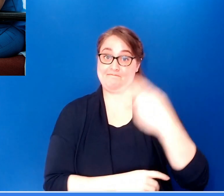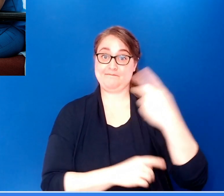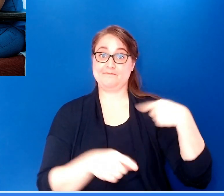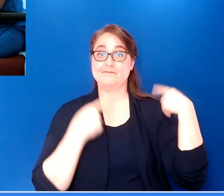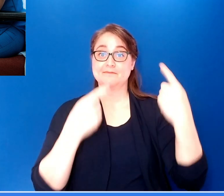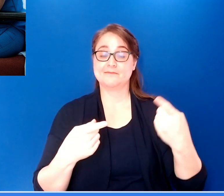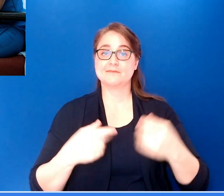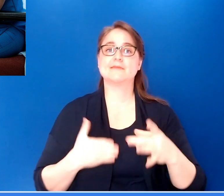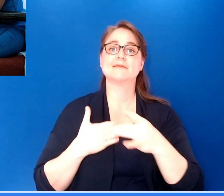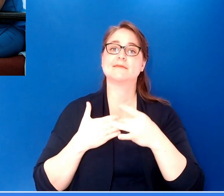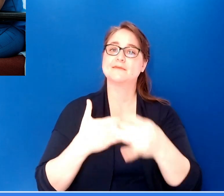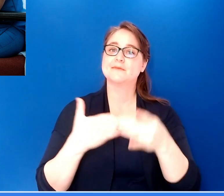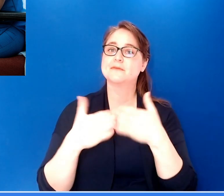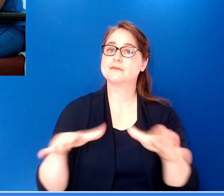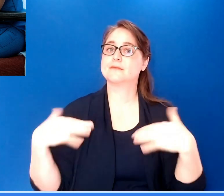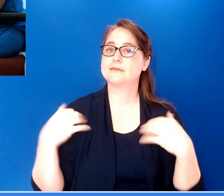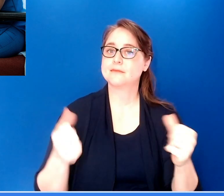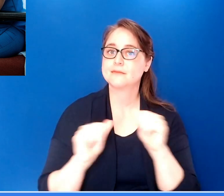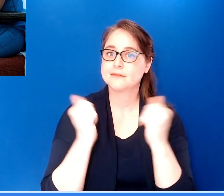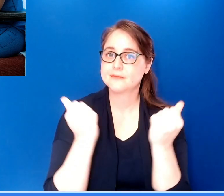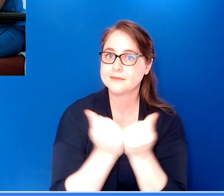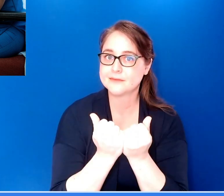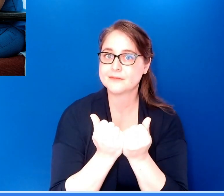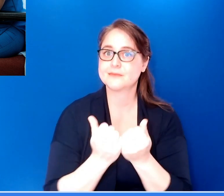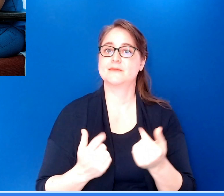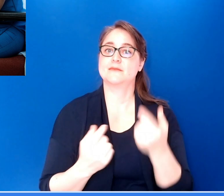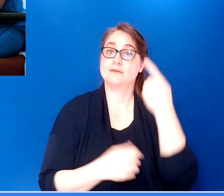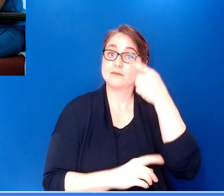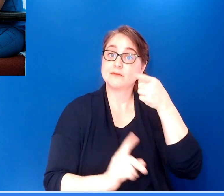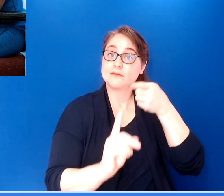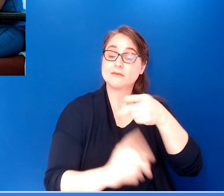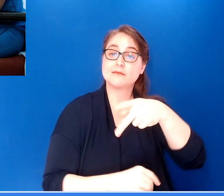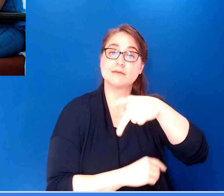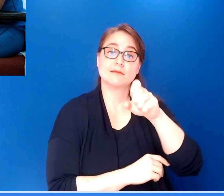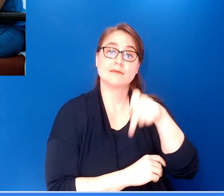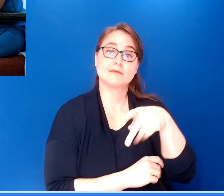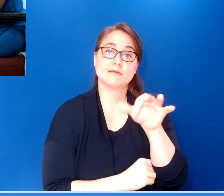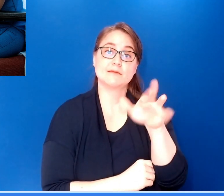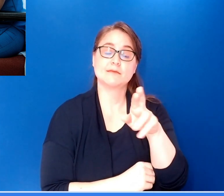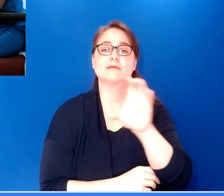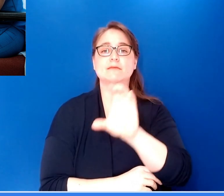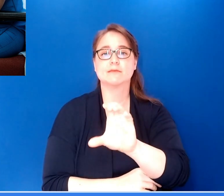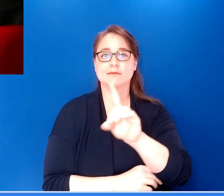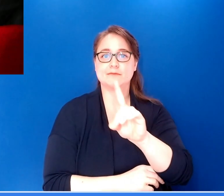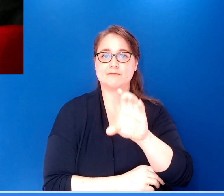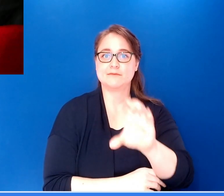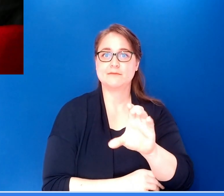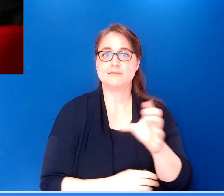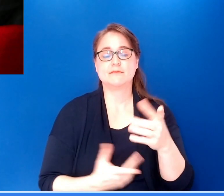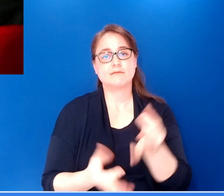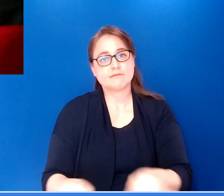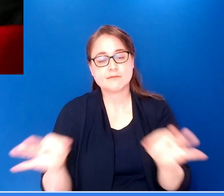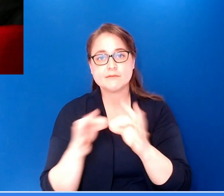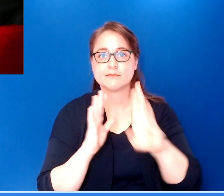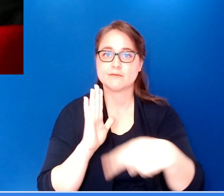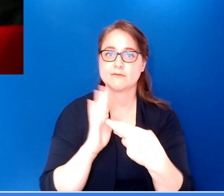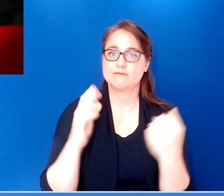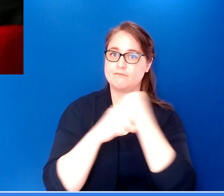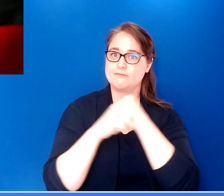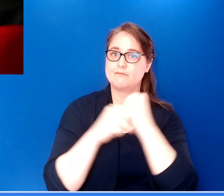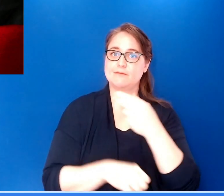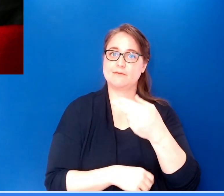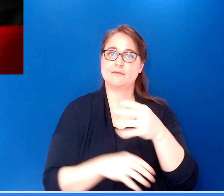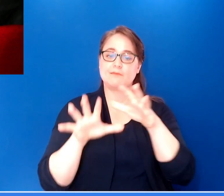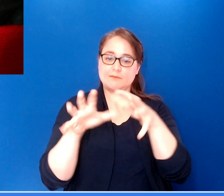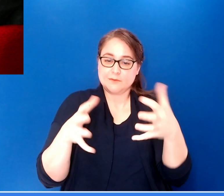en la lucha contra la epidemia global del VIH. Los Estados Unidos se proponen eliminar el VIH como una amenaza